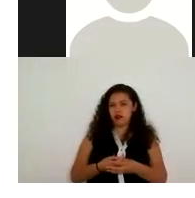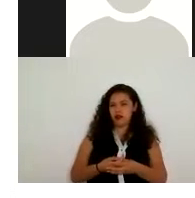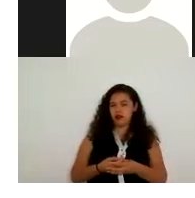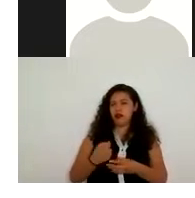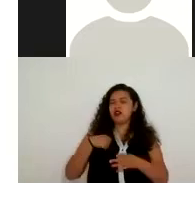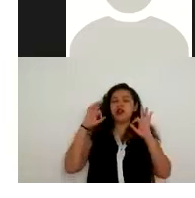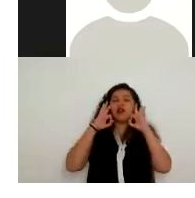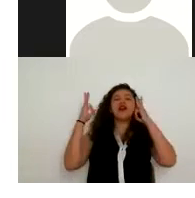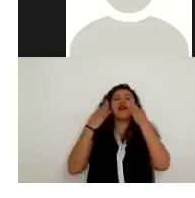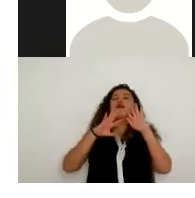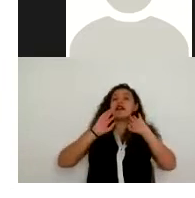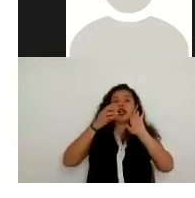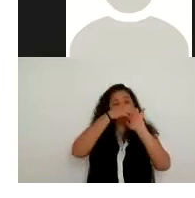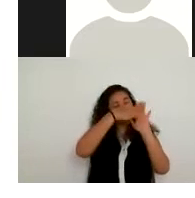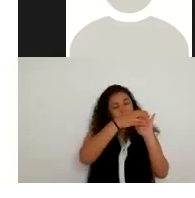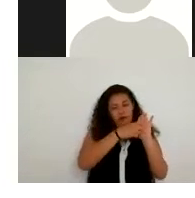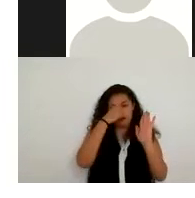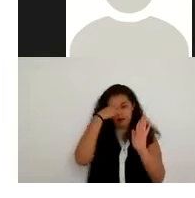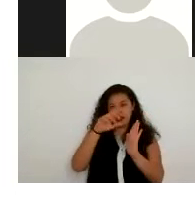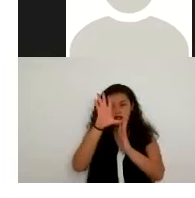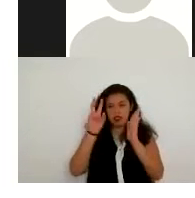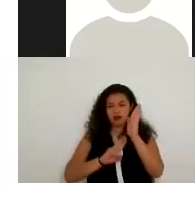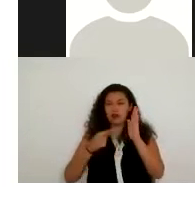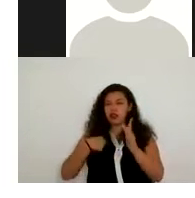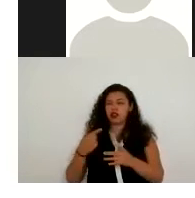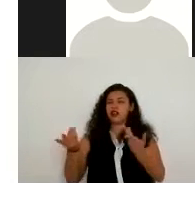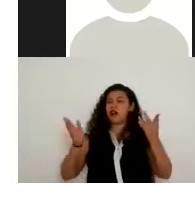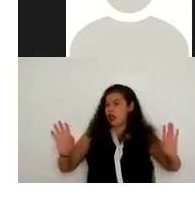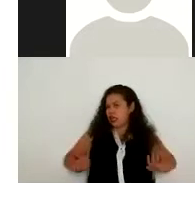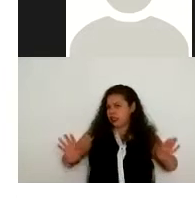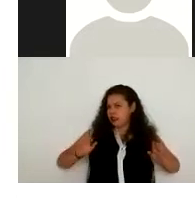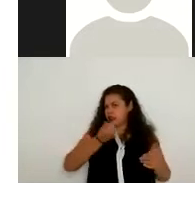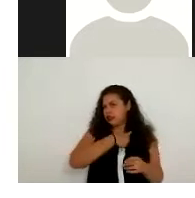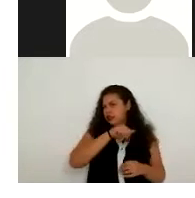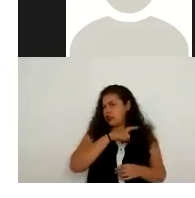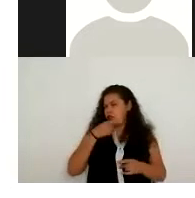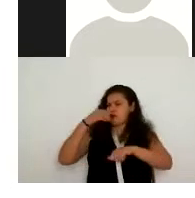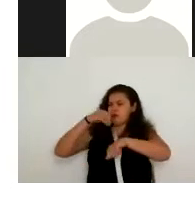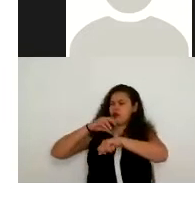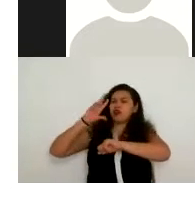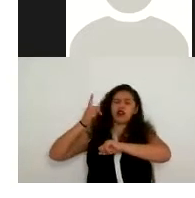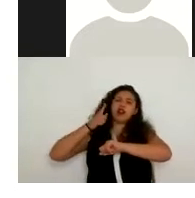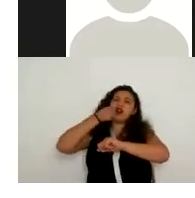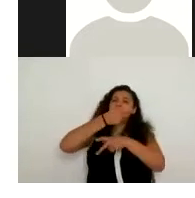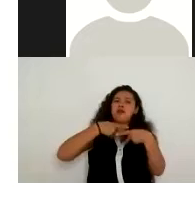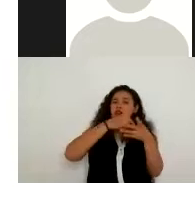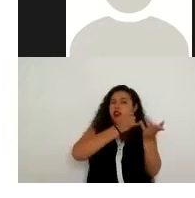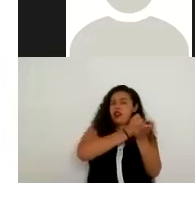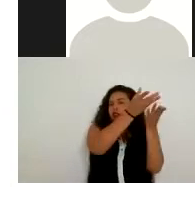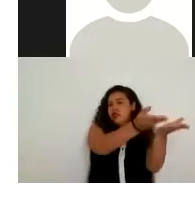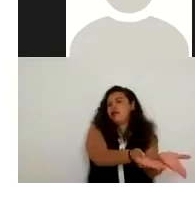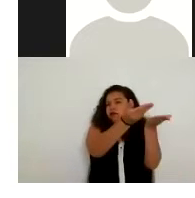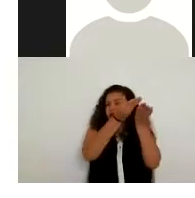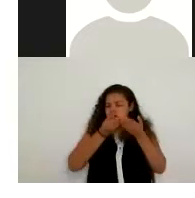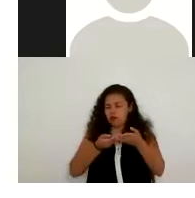tengo establecido para currículum esté pidiendo esta condición de salud sino ya es un dato adicional que me está dando el